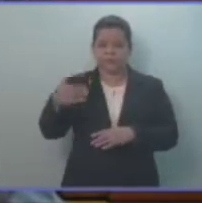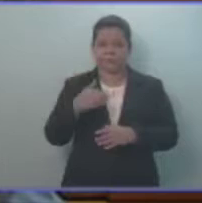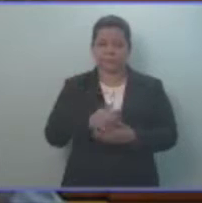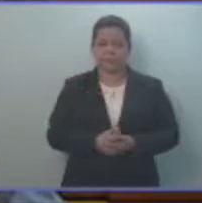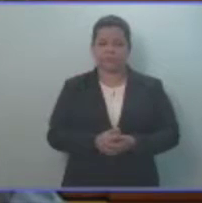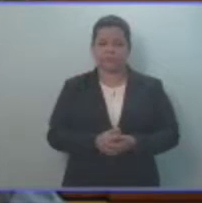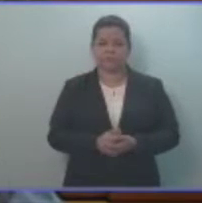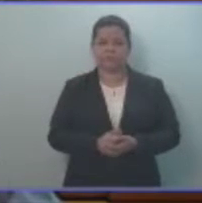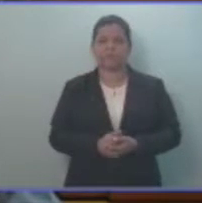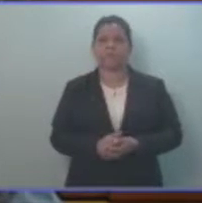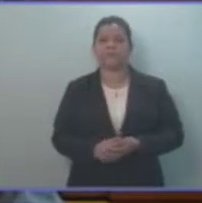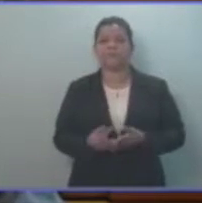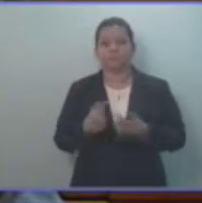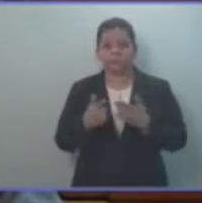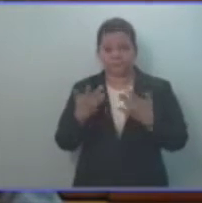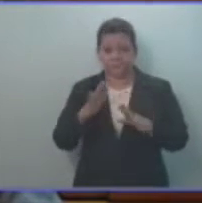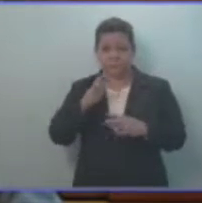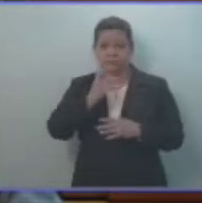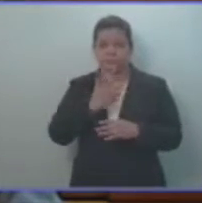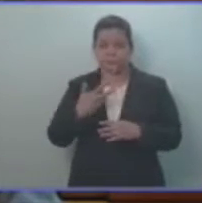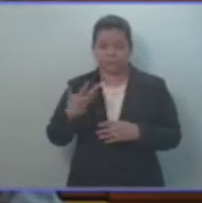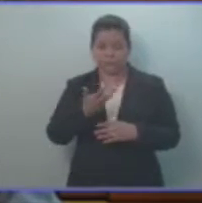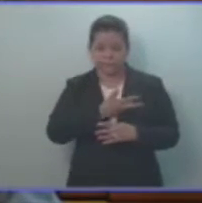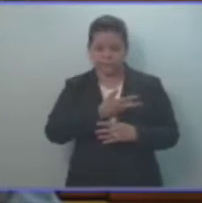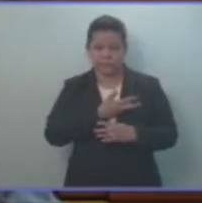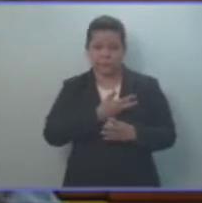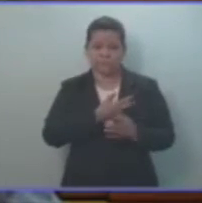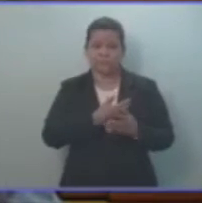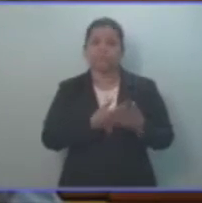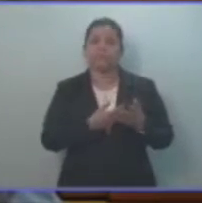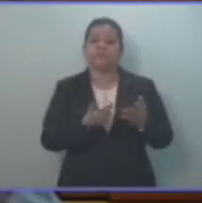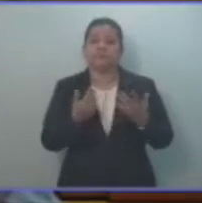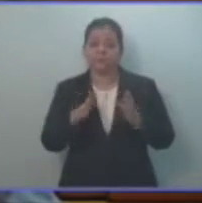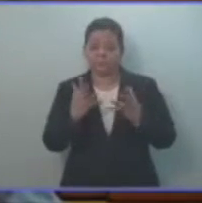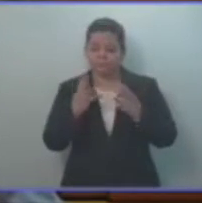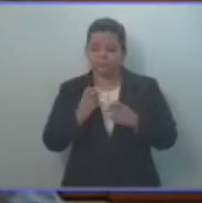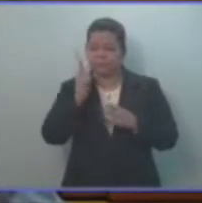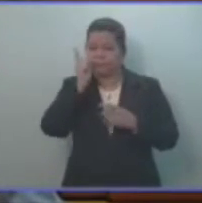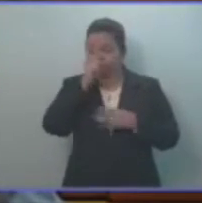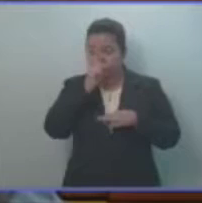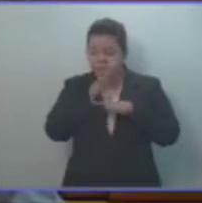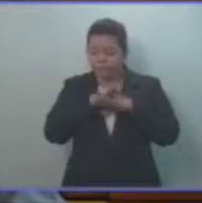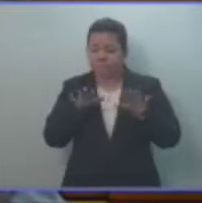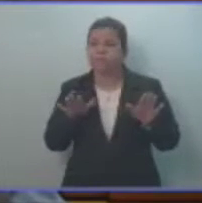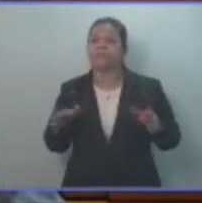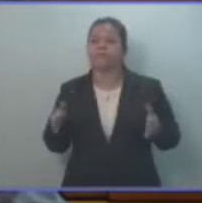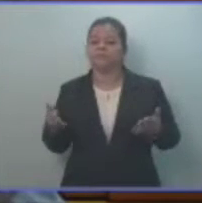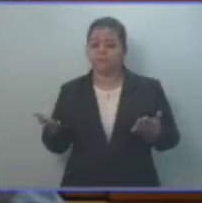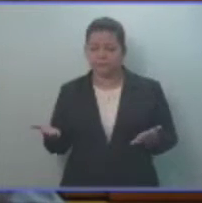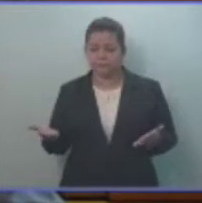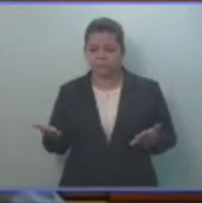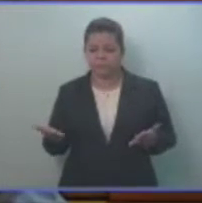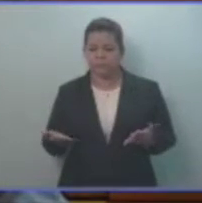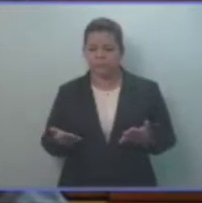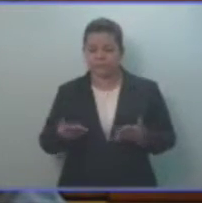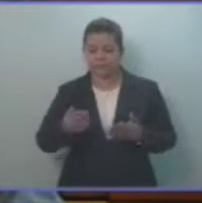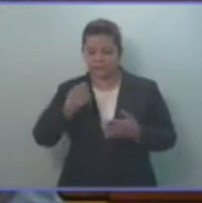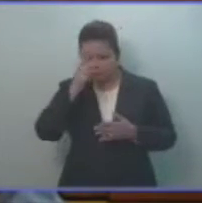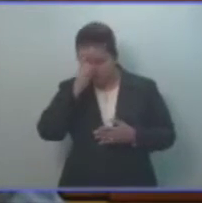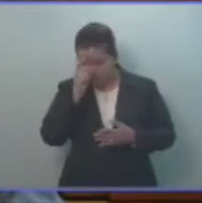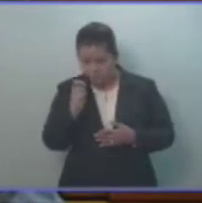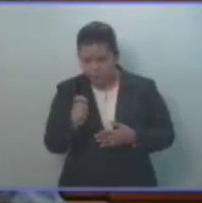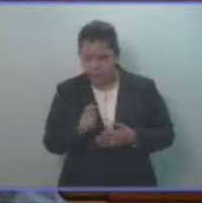Es por eso que como grupo parlamentario solicitamos minutos de silencio para honrar a quienes